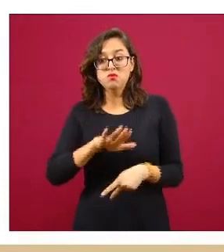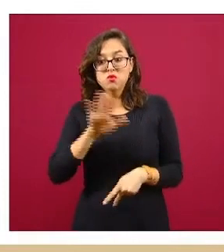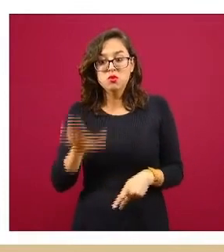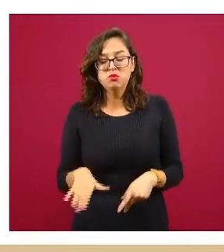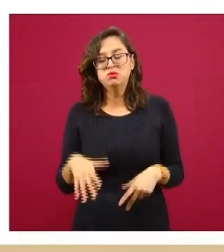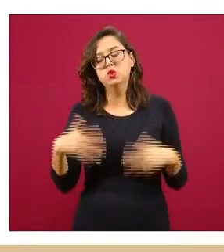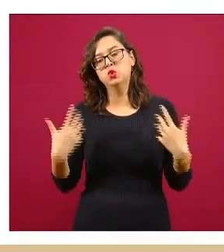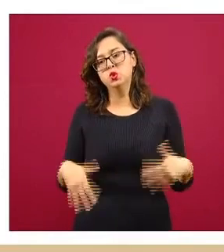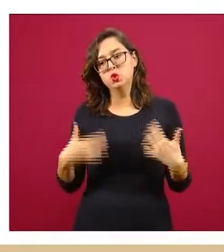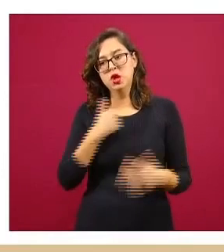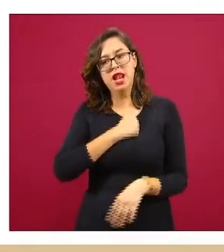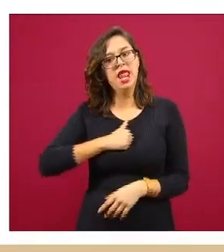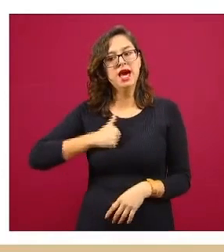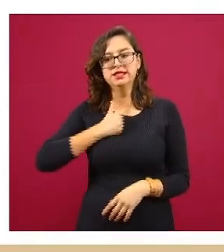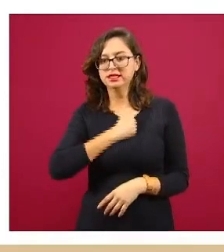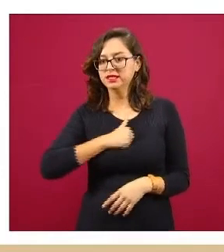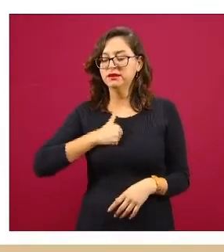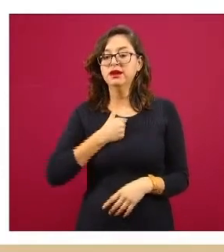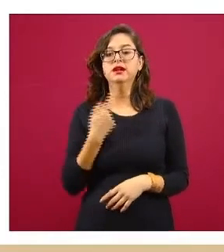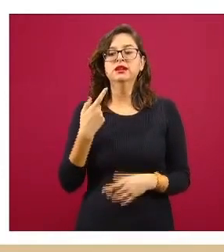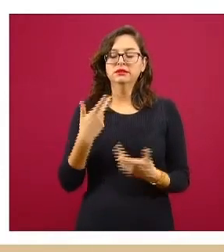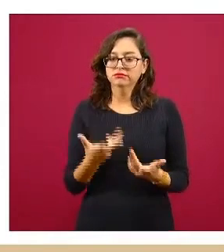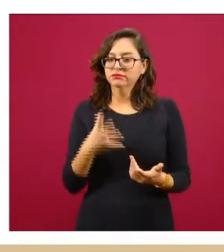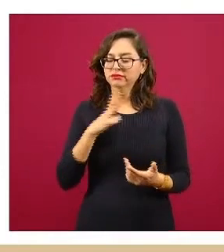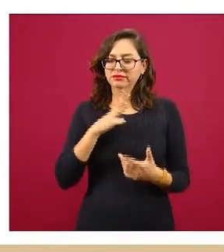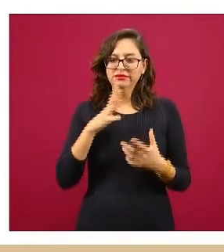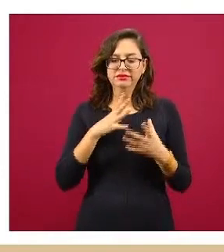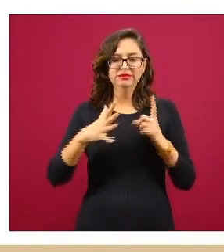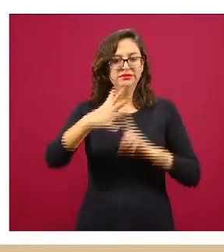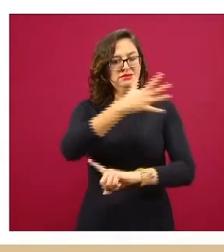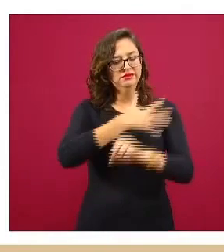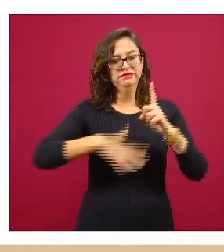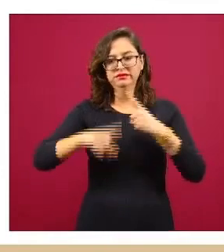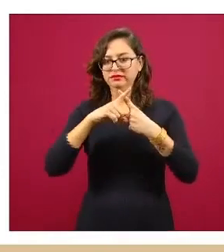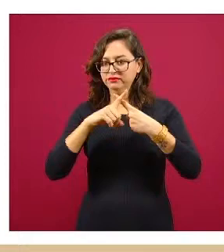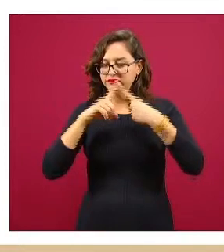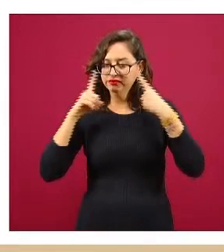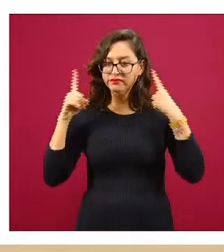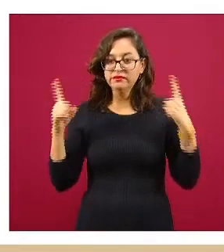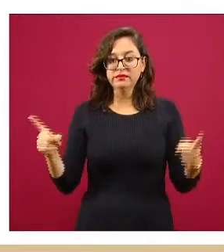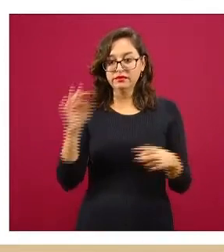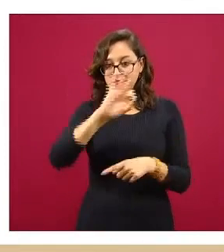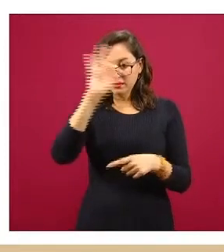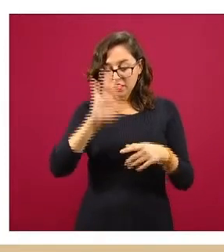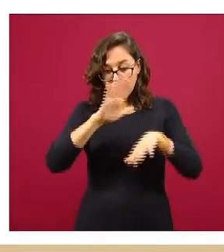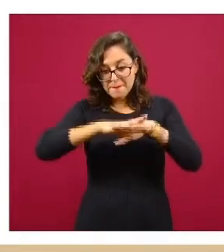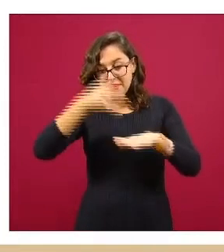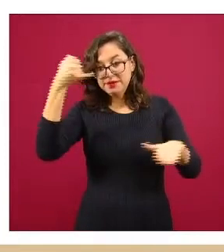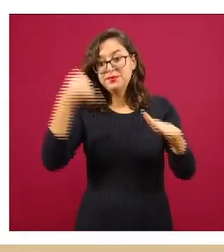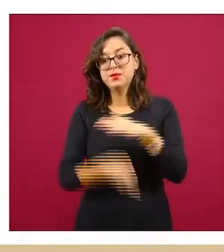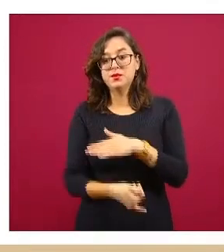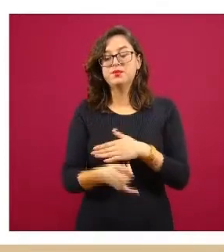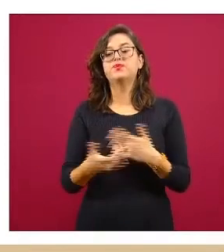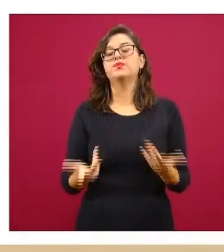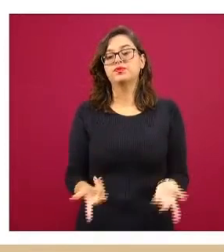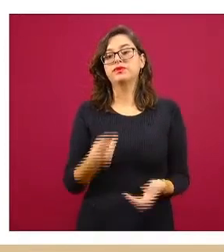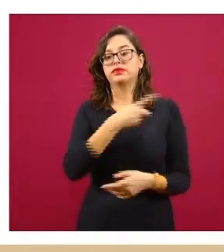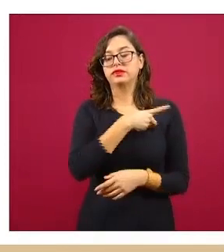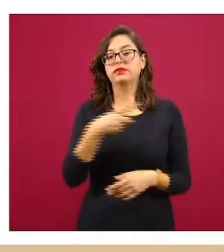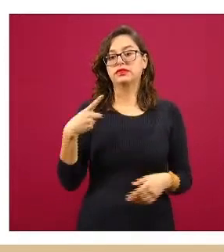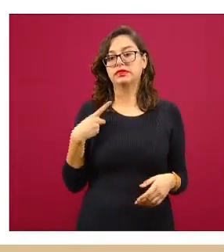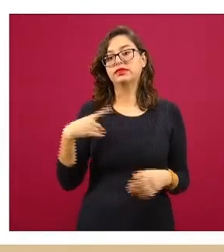otras diferencias, no solamente el tamaño de la población y también las tasas y ya los análisis más específicos pues deberán